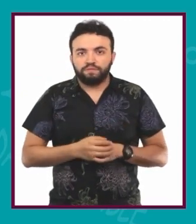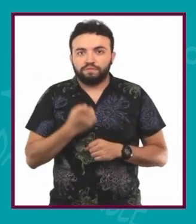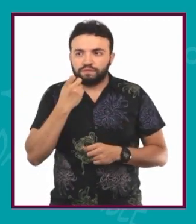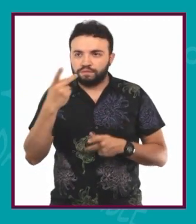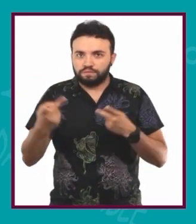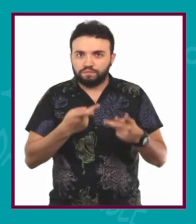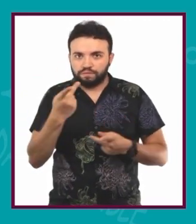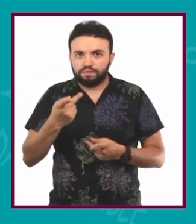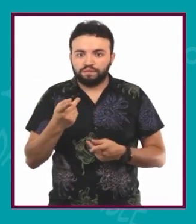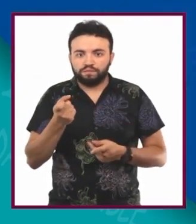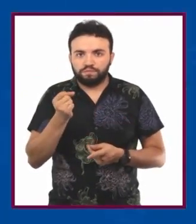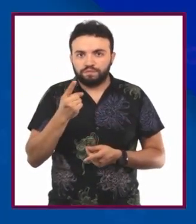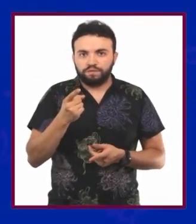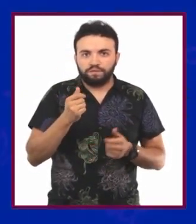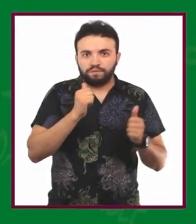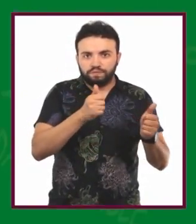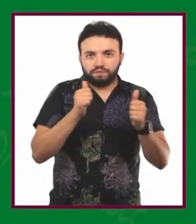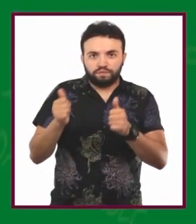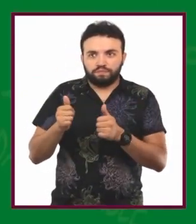que estamos hablando ahora mismo, la autonomía.